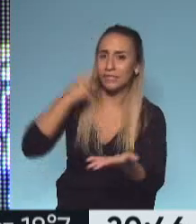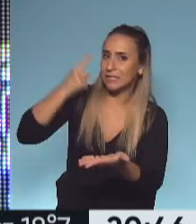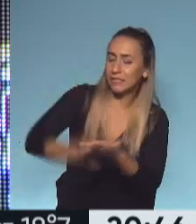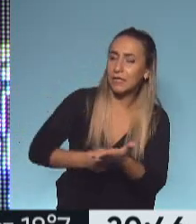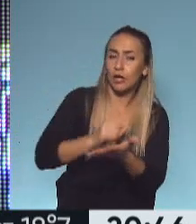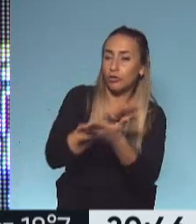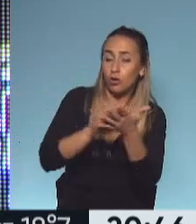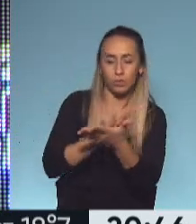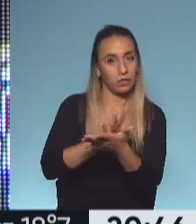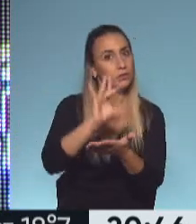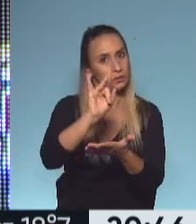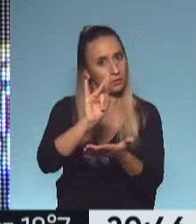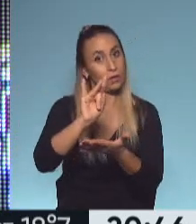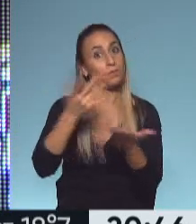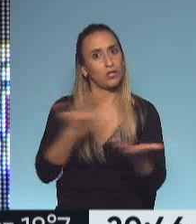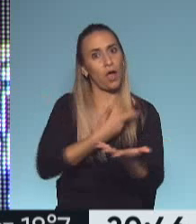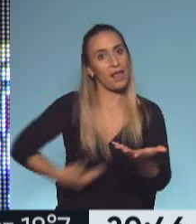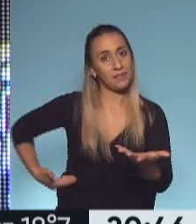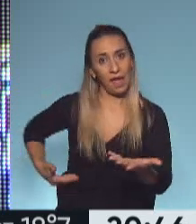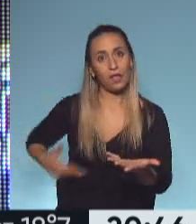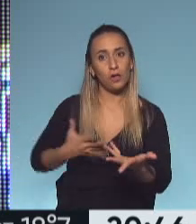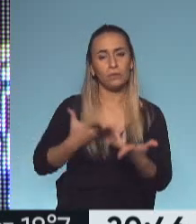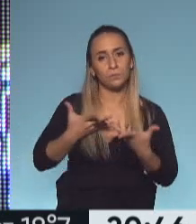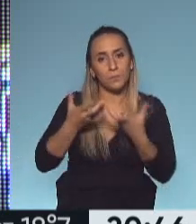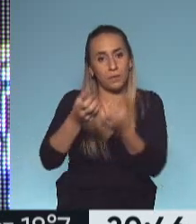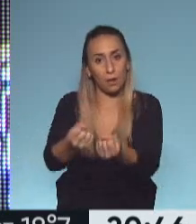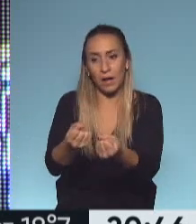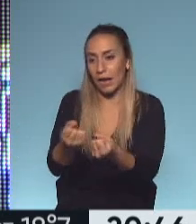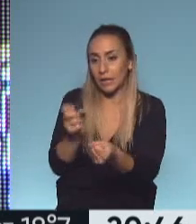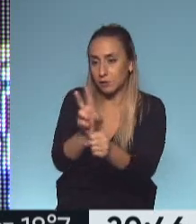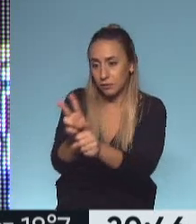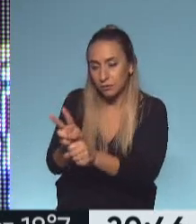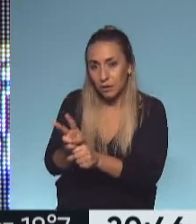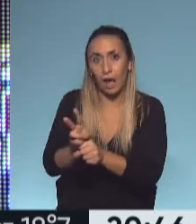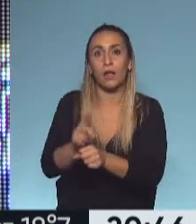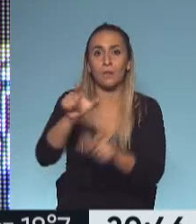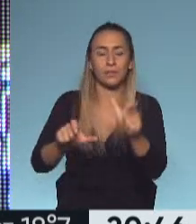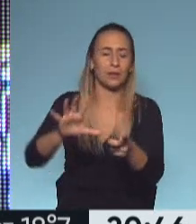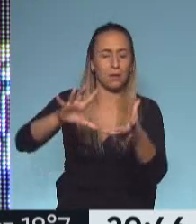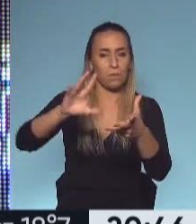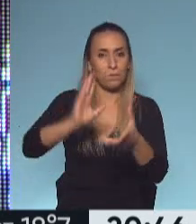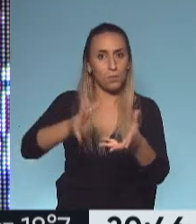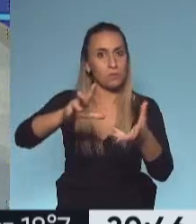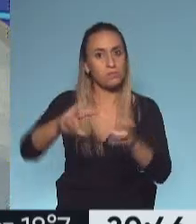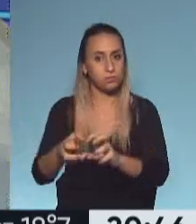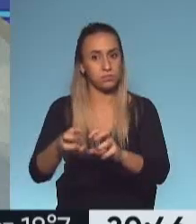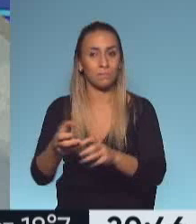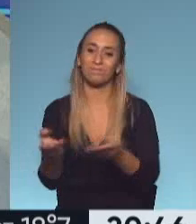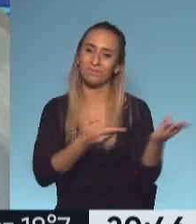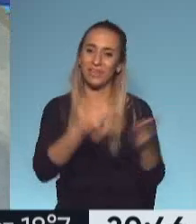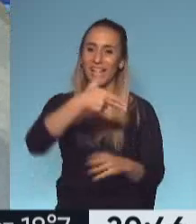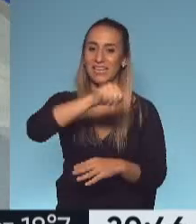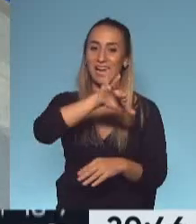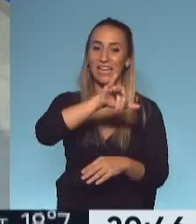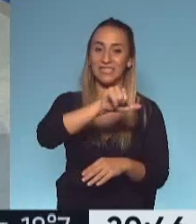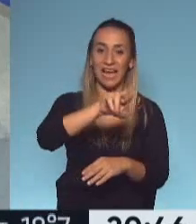necesaria asistencia estatal para proteger a los más golpeados. Ese es tu tema, Nasa. ¿Cómo estás? Hola Ari, ¿cómo estás?